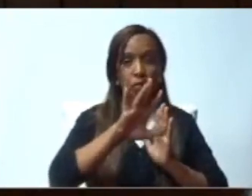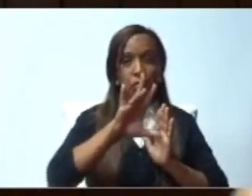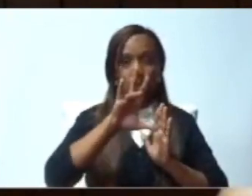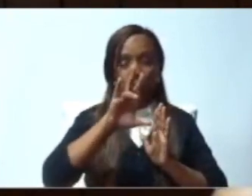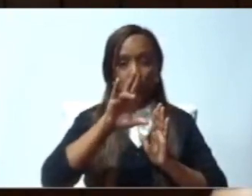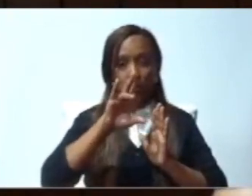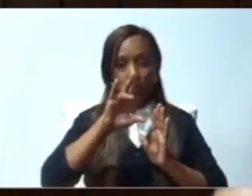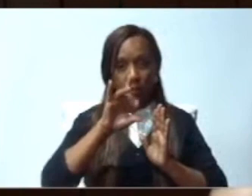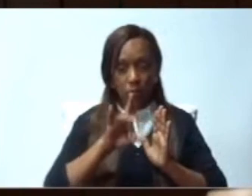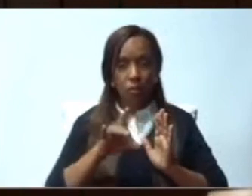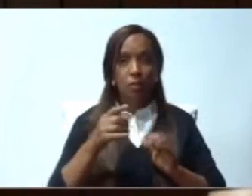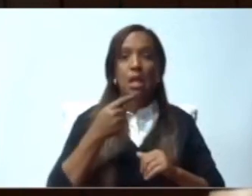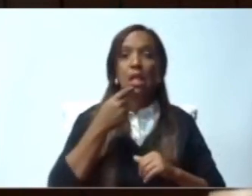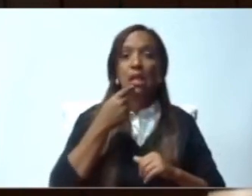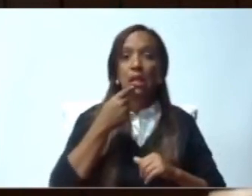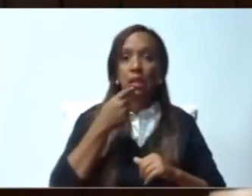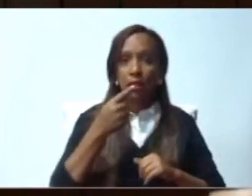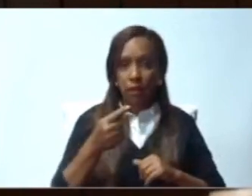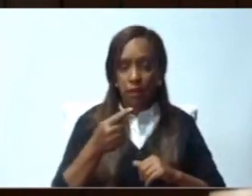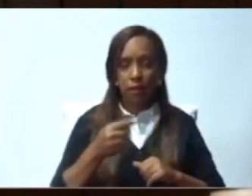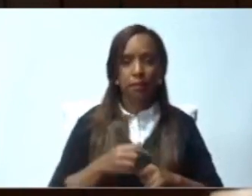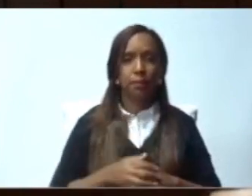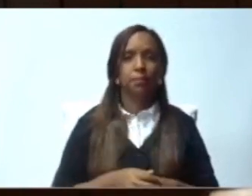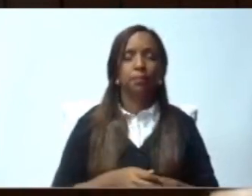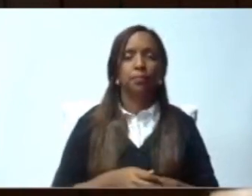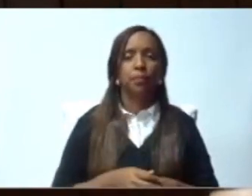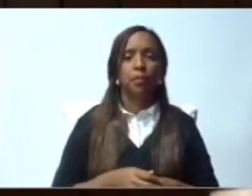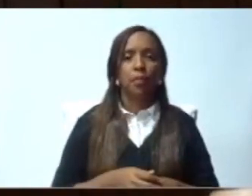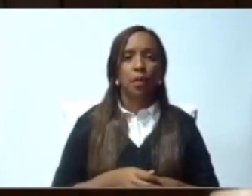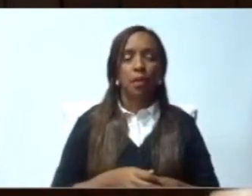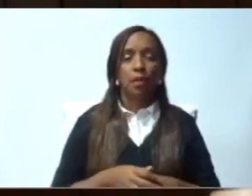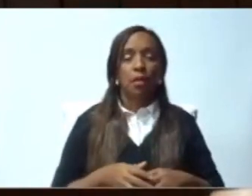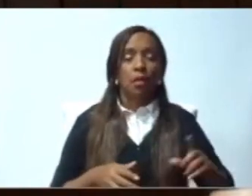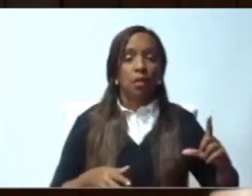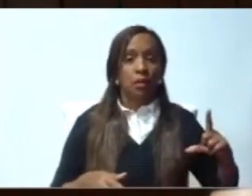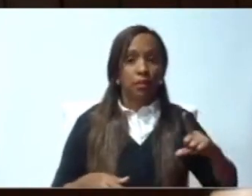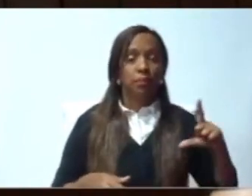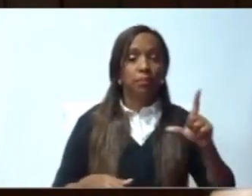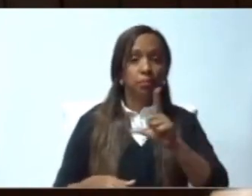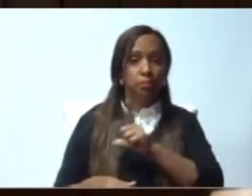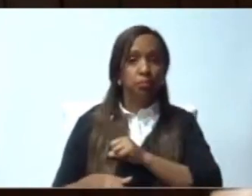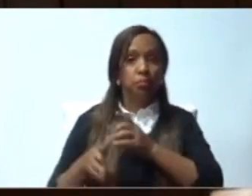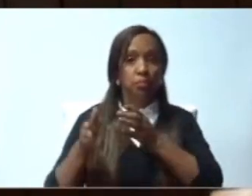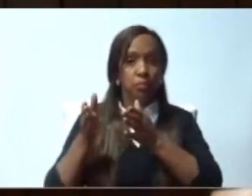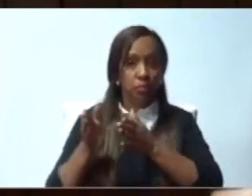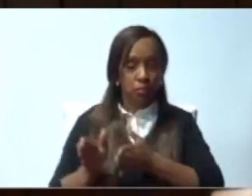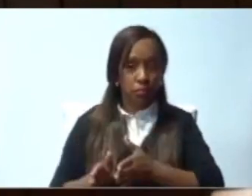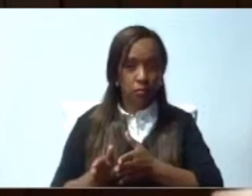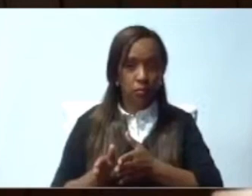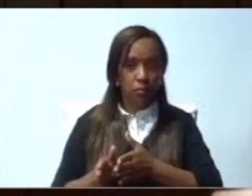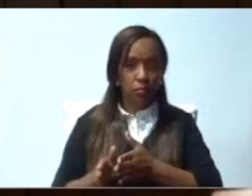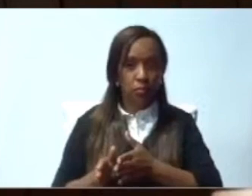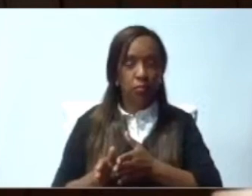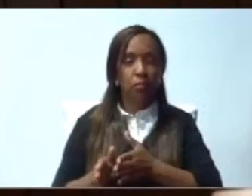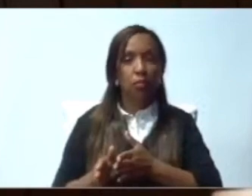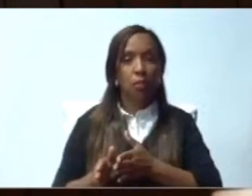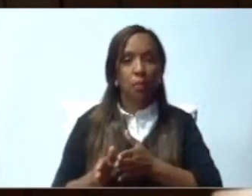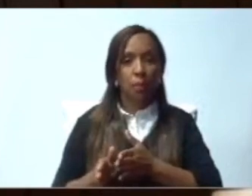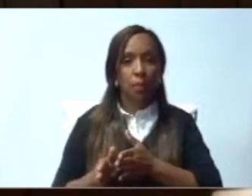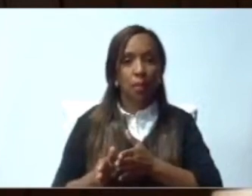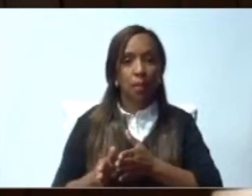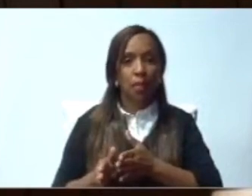conservar y fortalecer los vínculos de la nación dominicana con sus nacionales en el exterior,